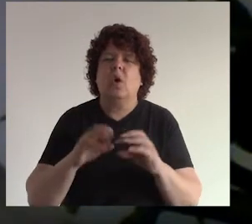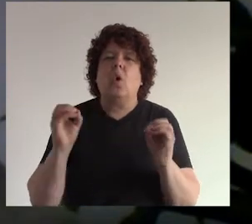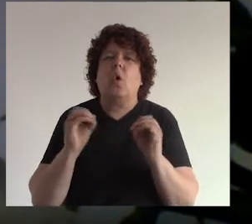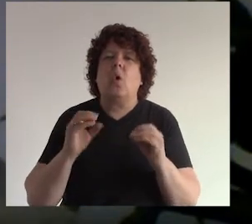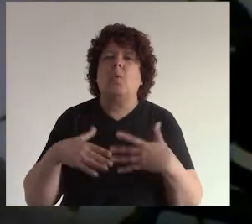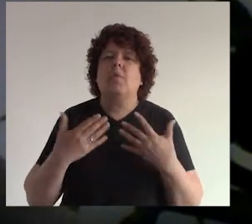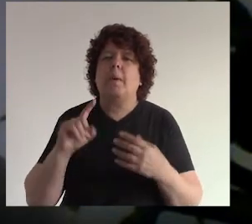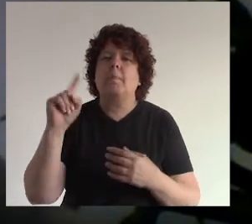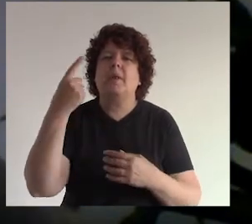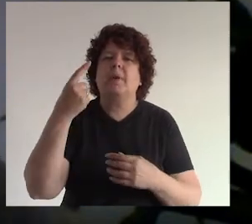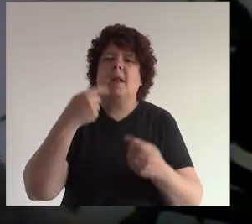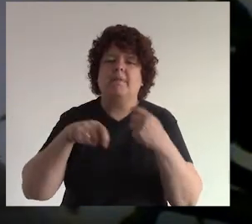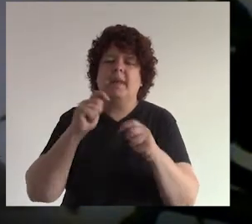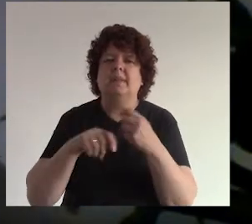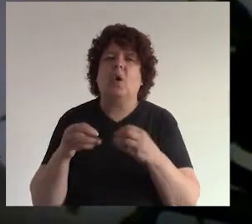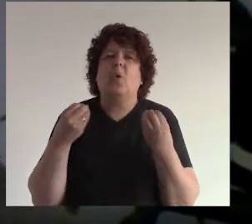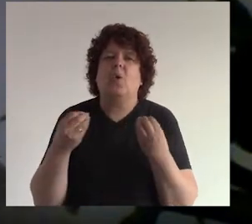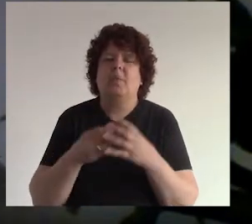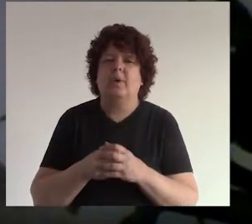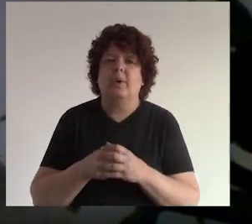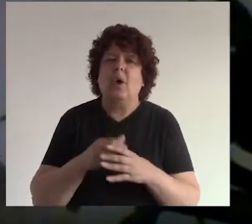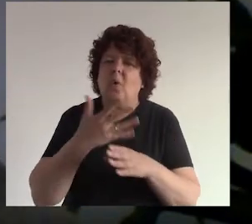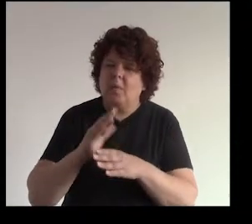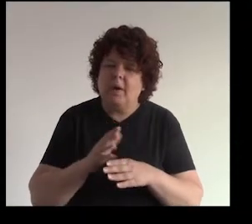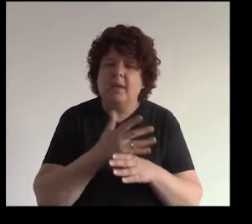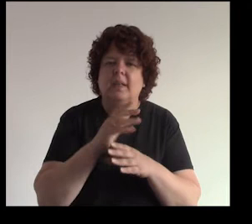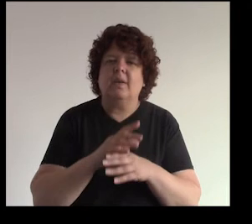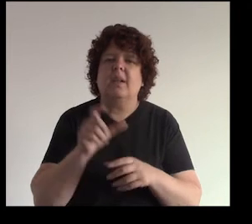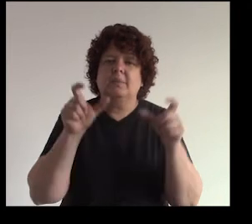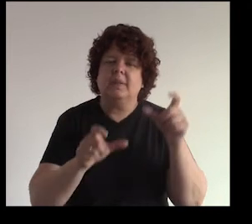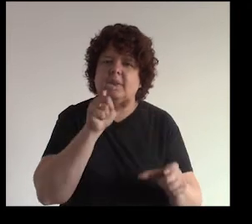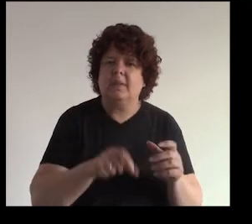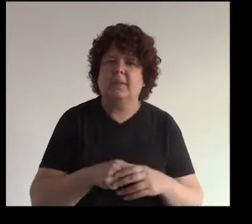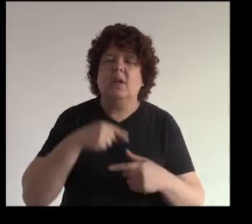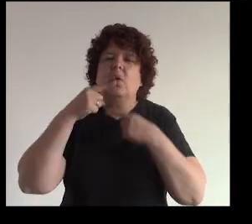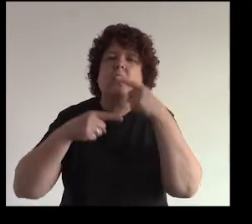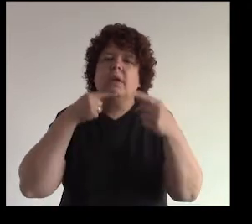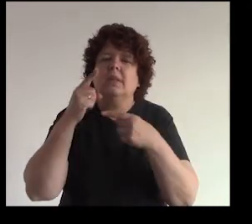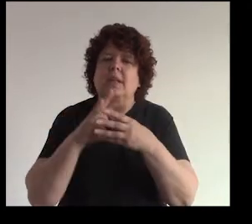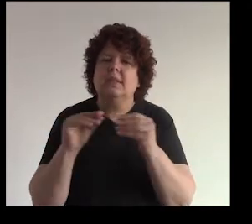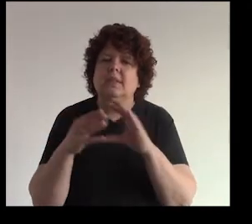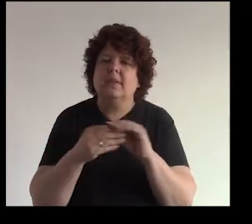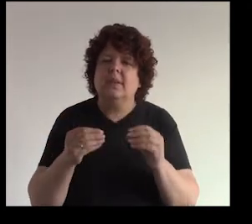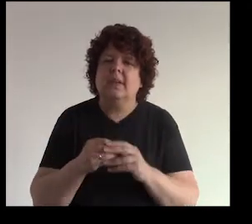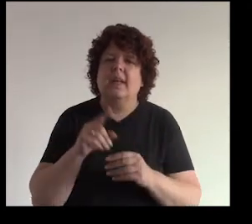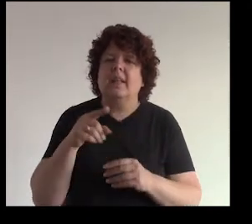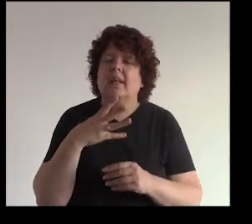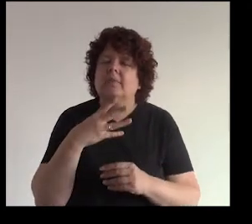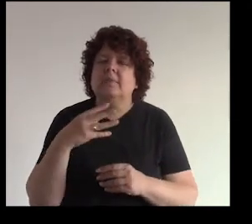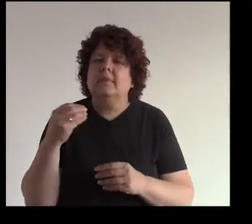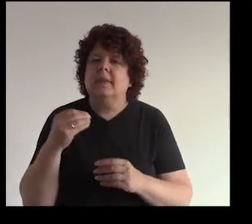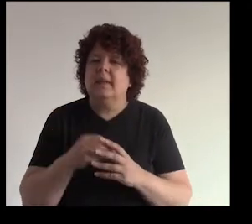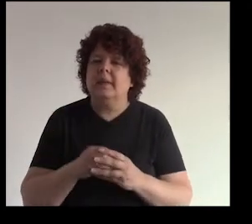fue tu primera venta? ¿ya? inspira a las personas cuenta la historia de manera